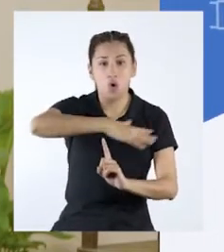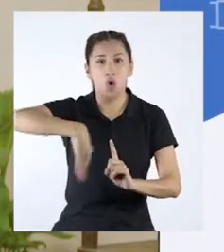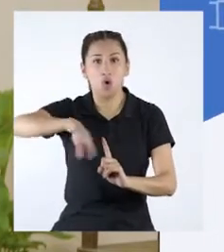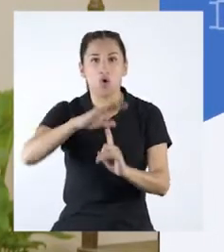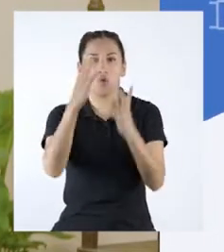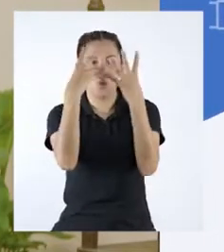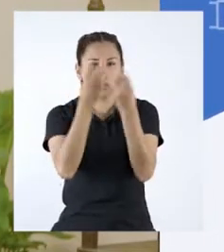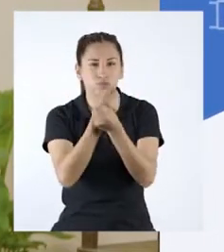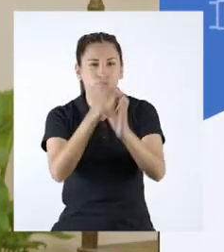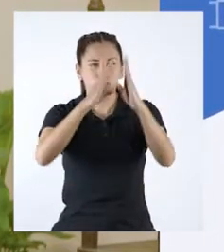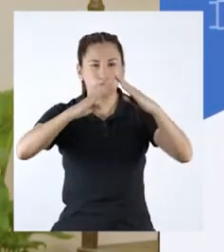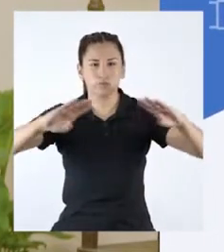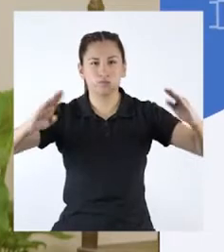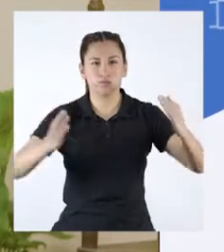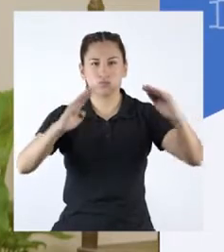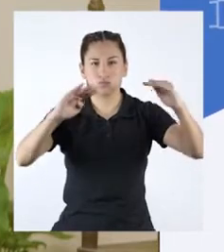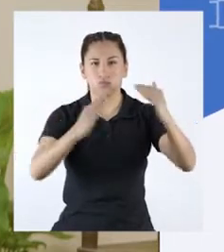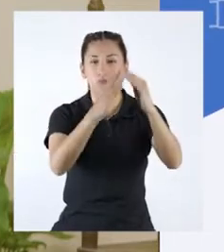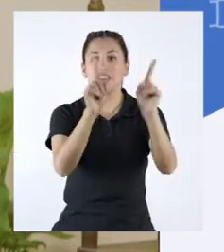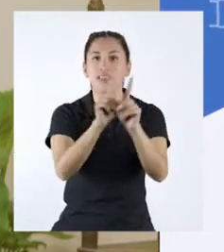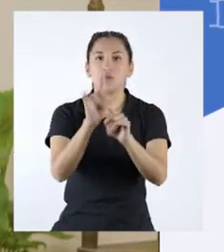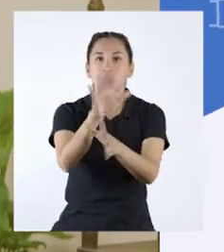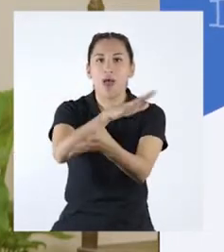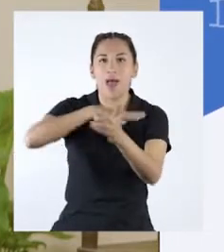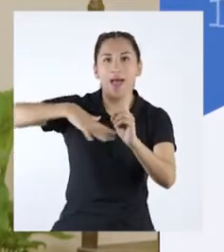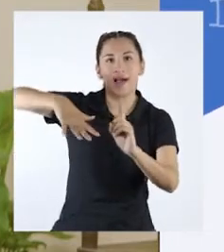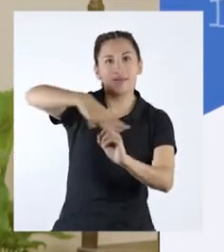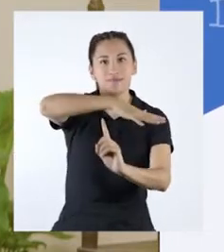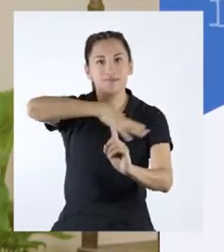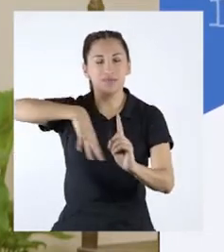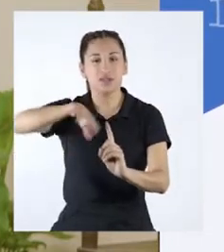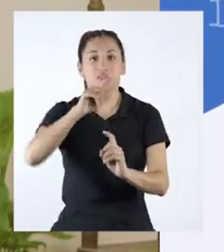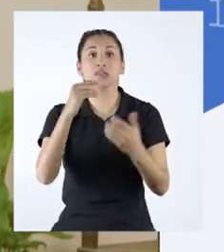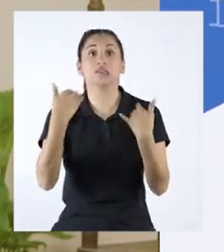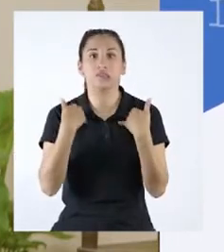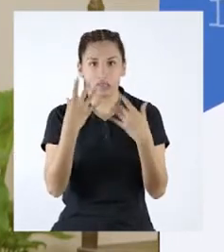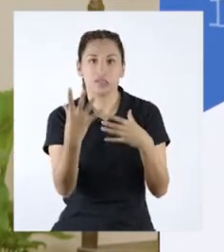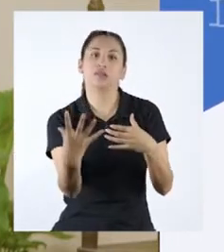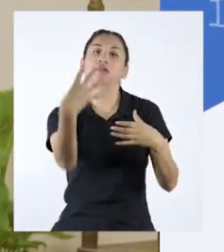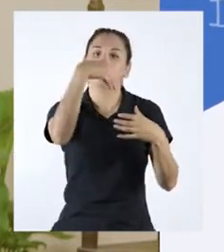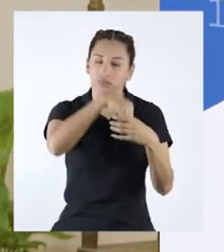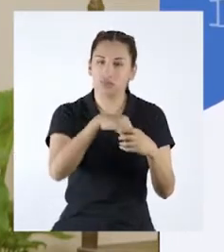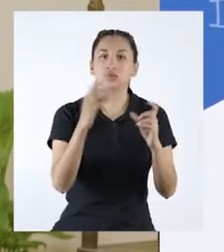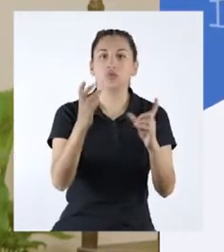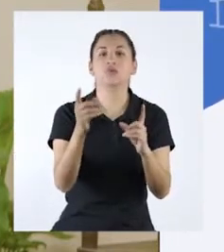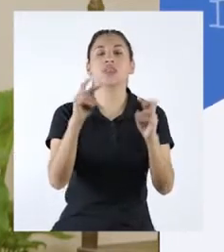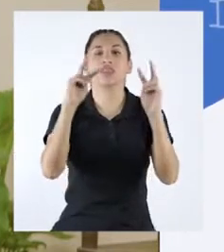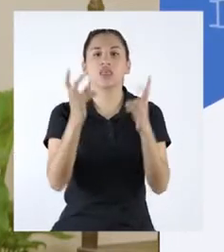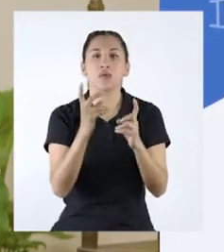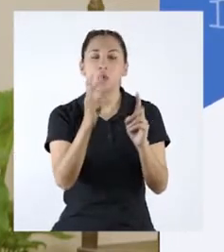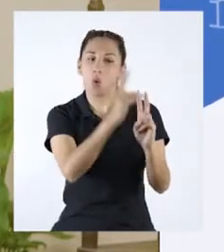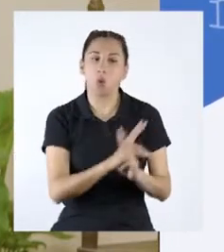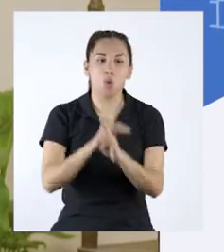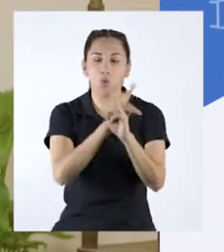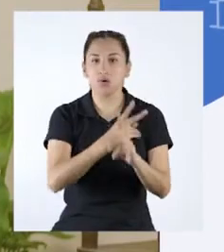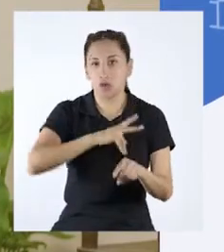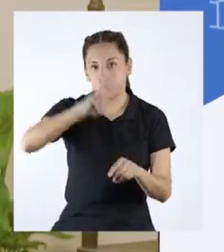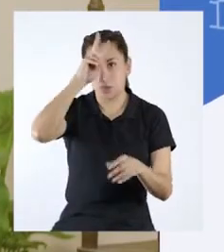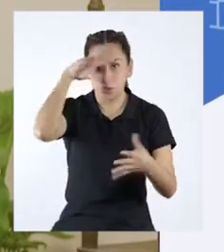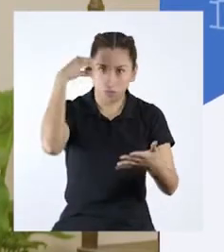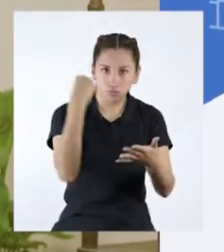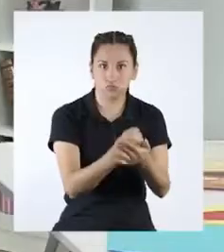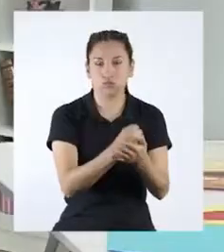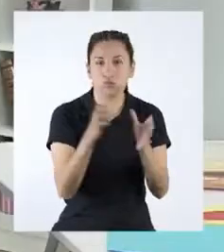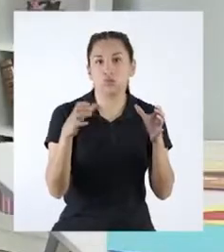por su excepcional belleza y por los ecosistemas, cumplen los requisitos para ser considerados como patrimonio